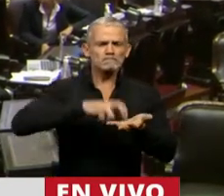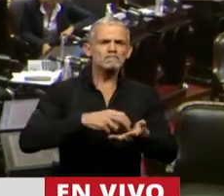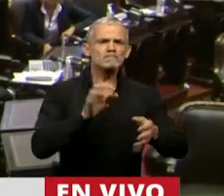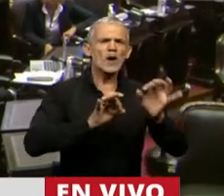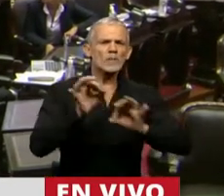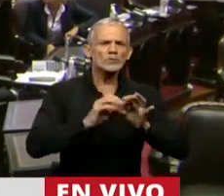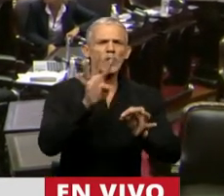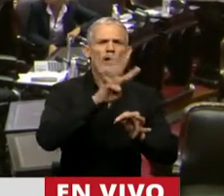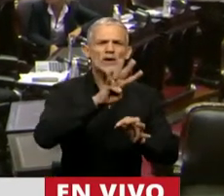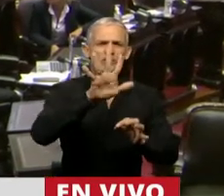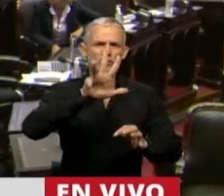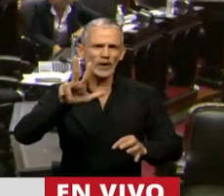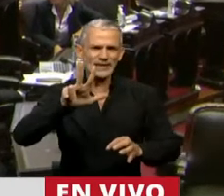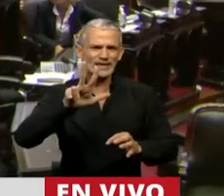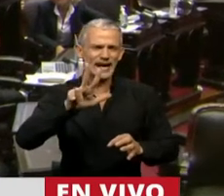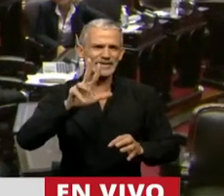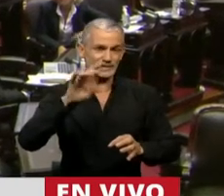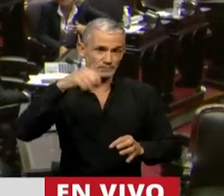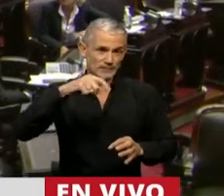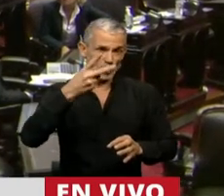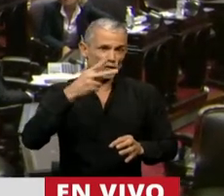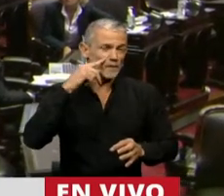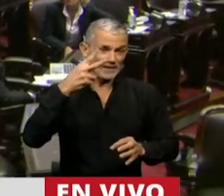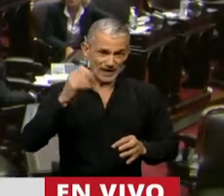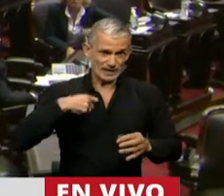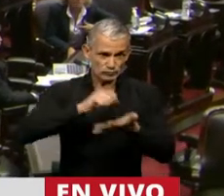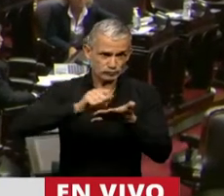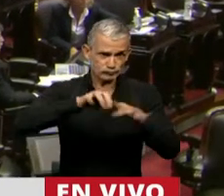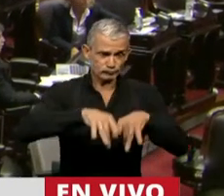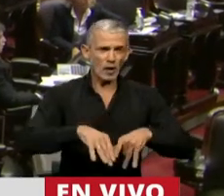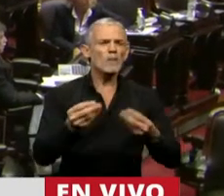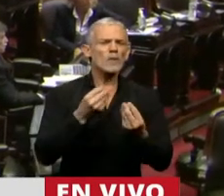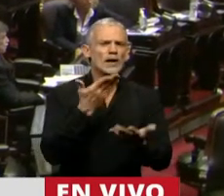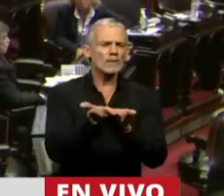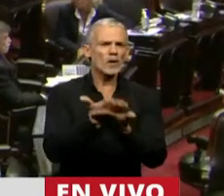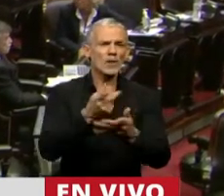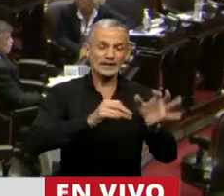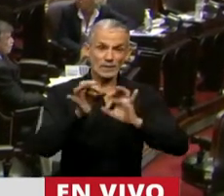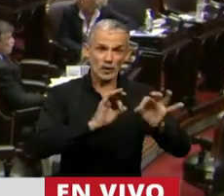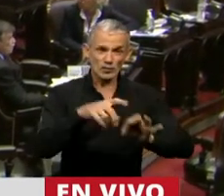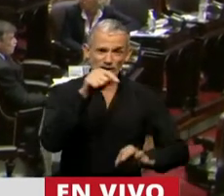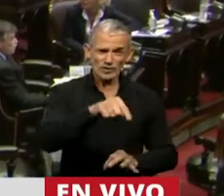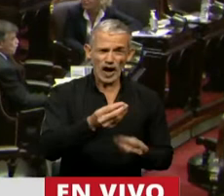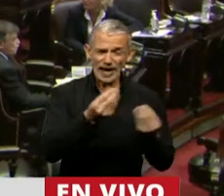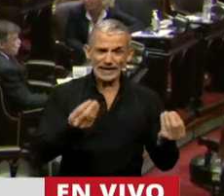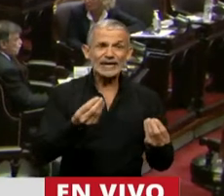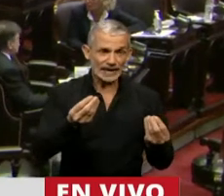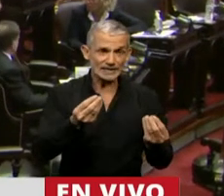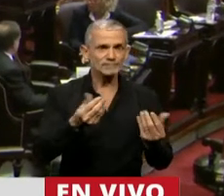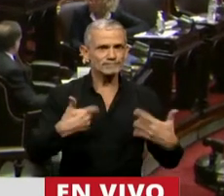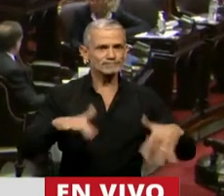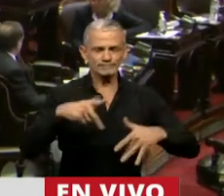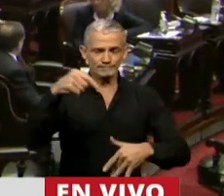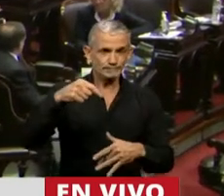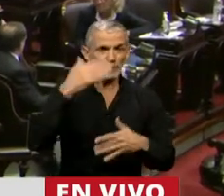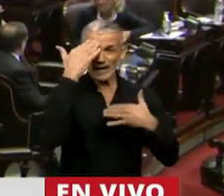4453 de 2020 de mi autoría, ya que lo que se propone ahí, casualmente, es que